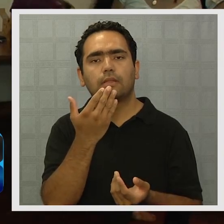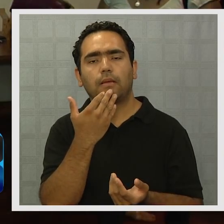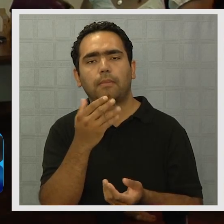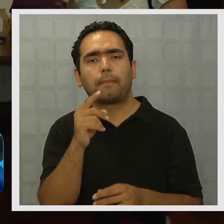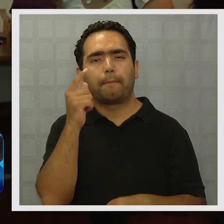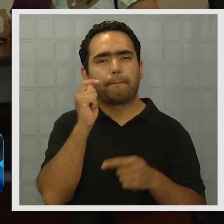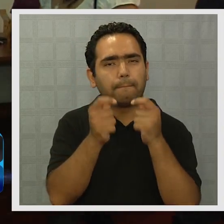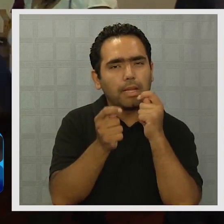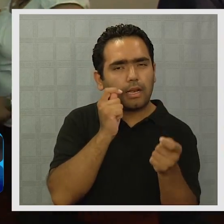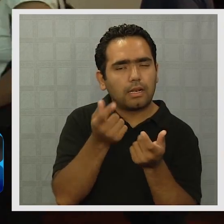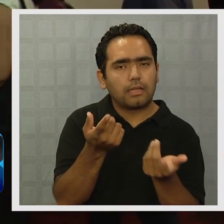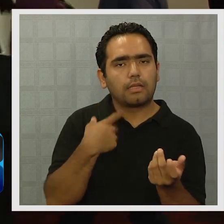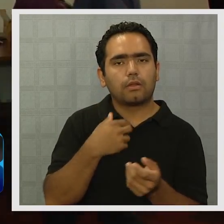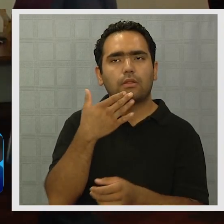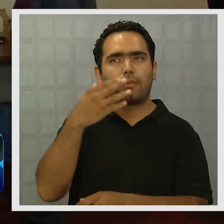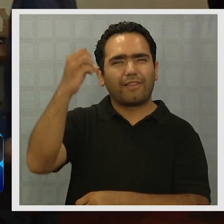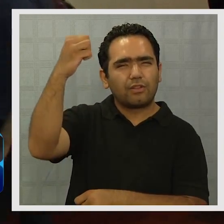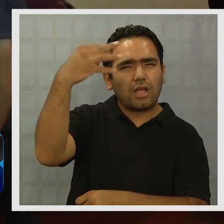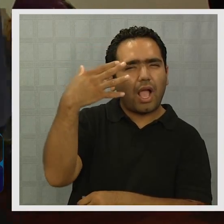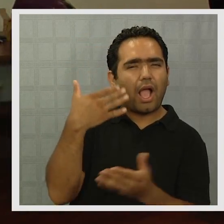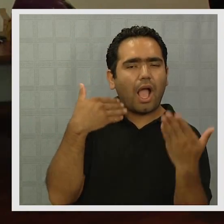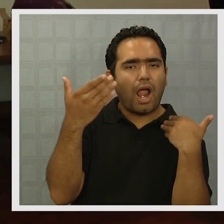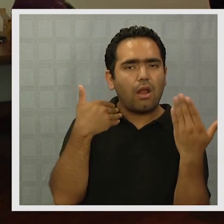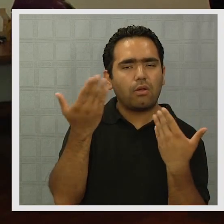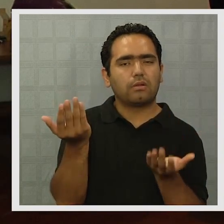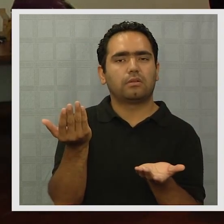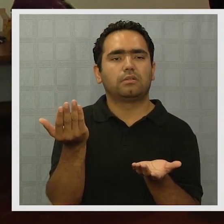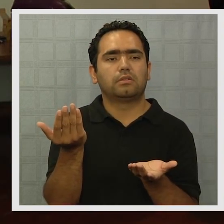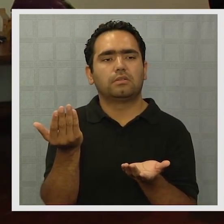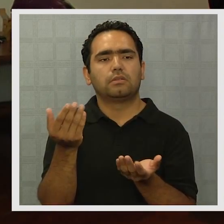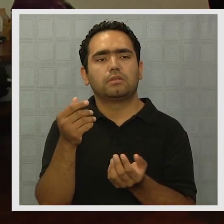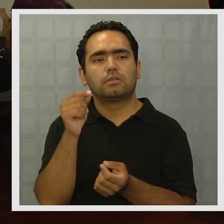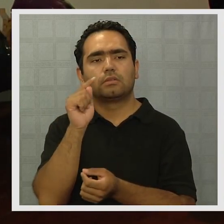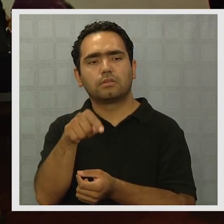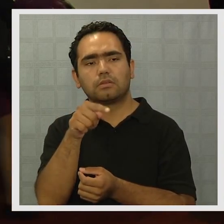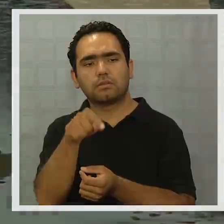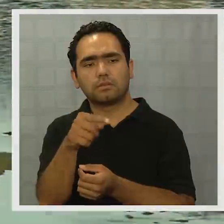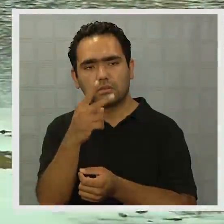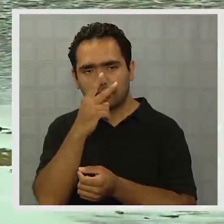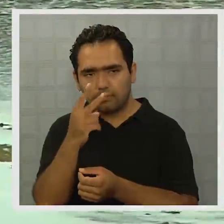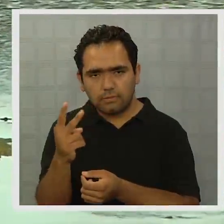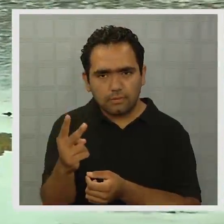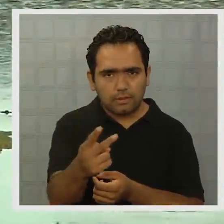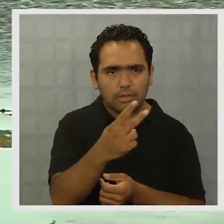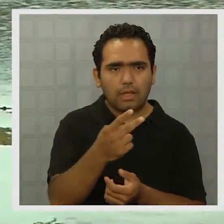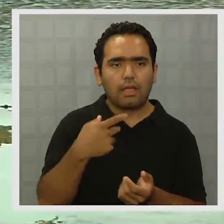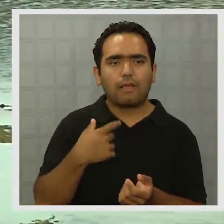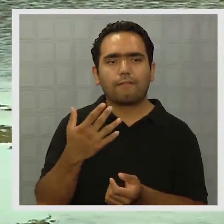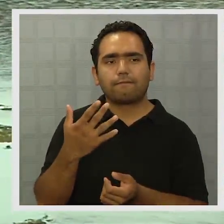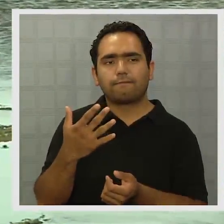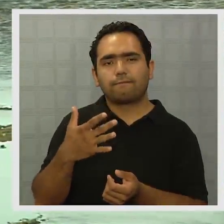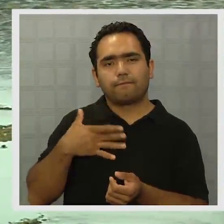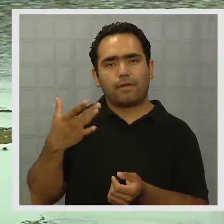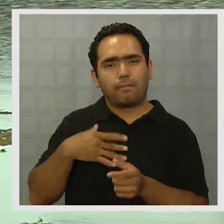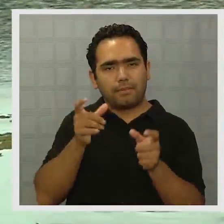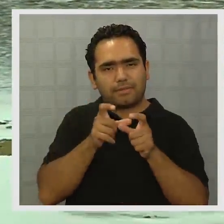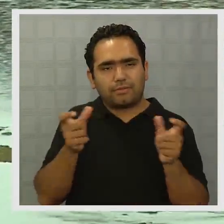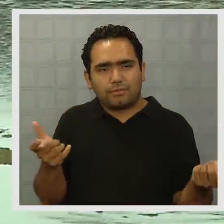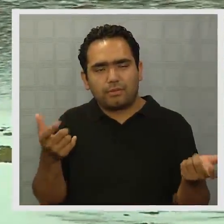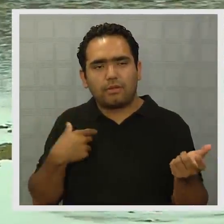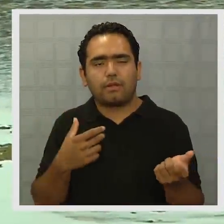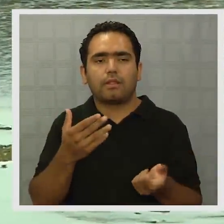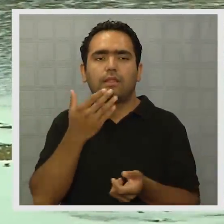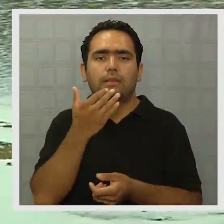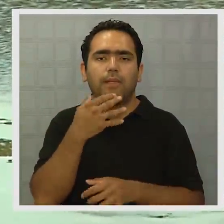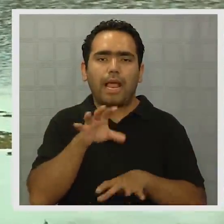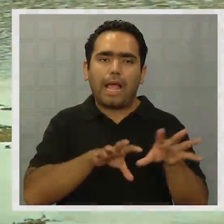peligro también de olas de calor y por lo tanto las tendencias indican que hay mayor vulnerabilidad